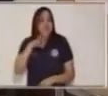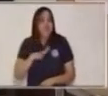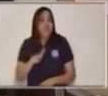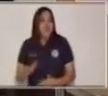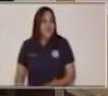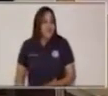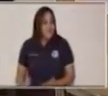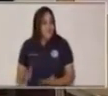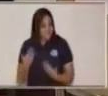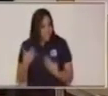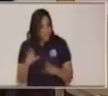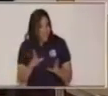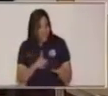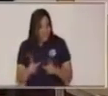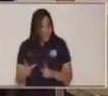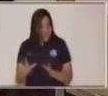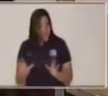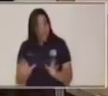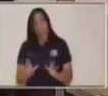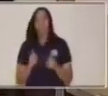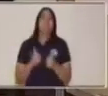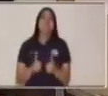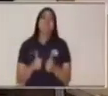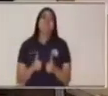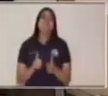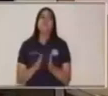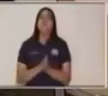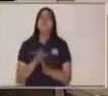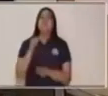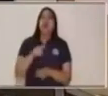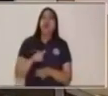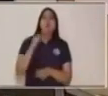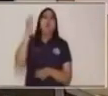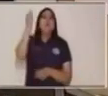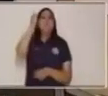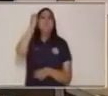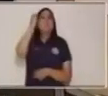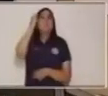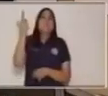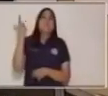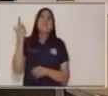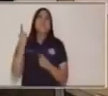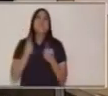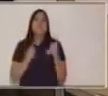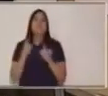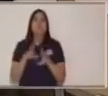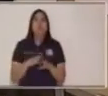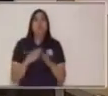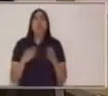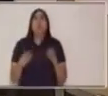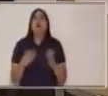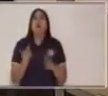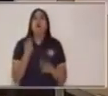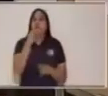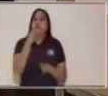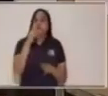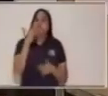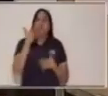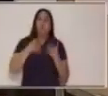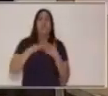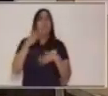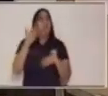¿Ya lo lograste? Muy bien. Ahora piensa y selecciona cuál sería tu volumen de voz adecuado.